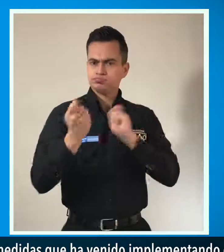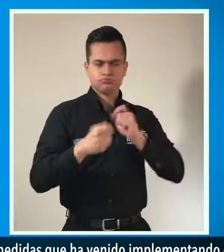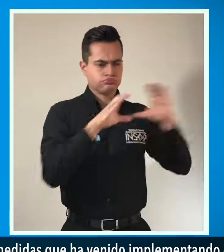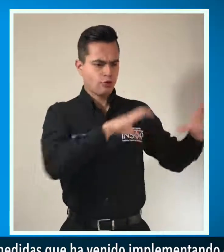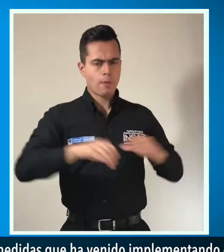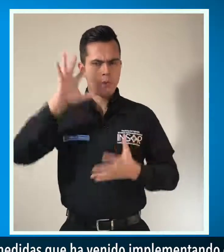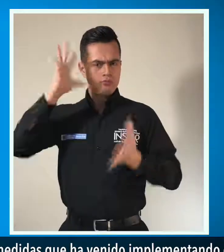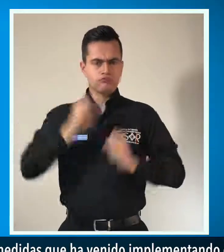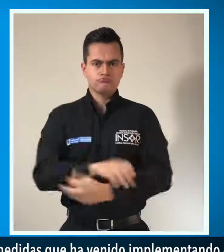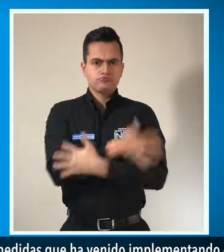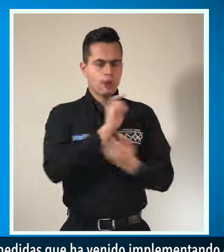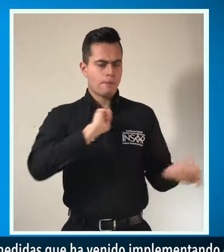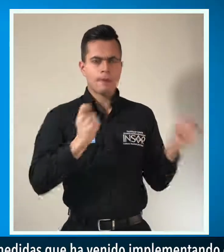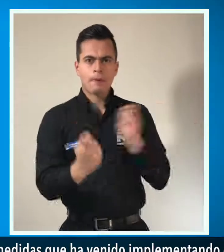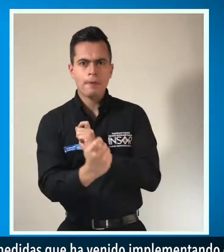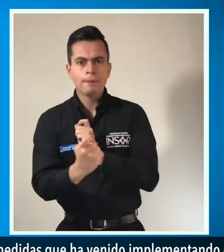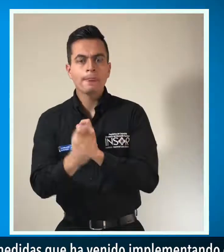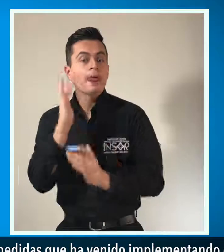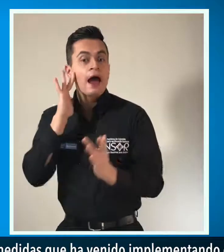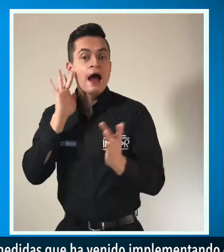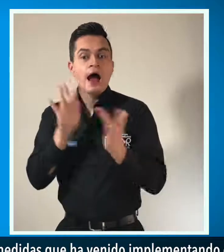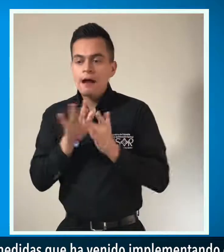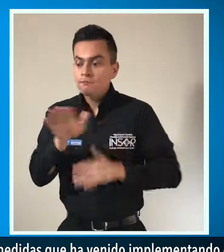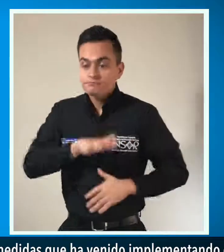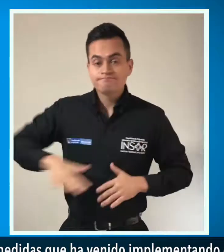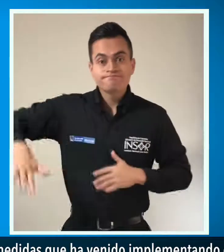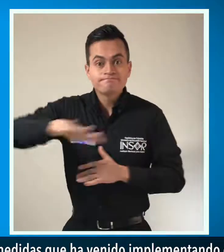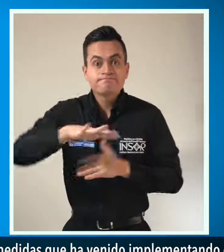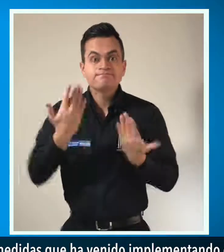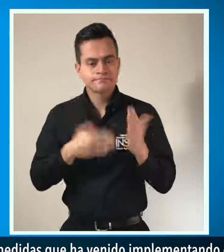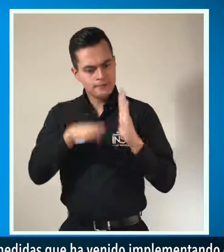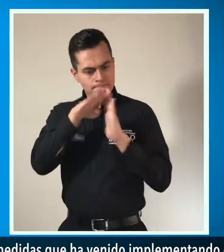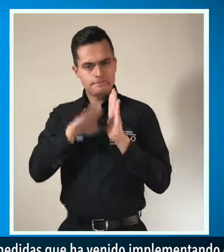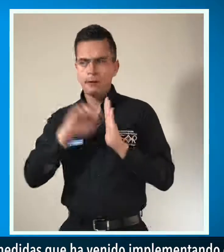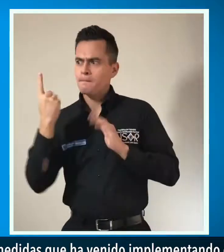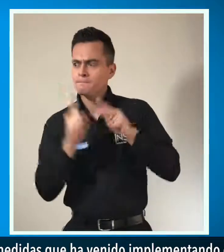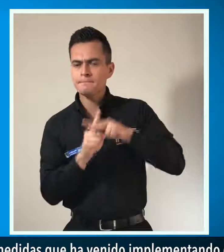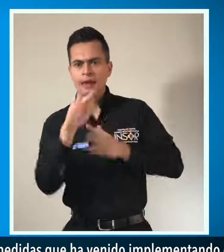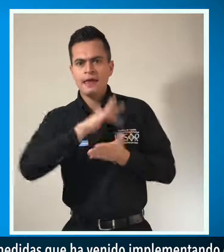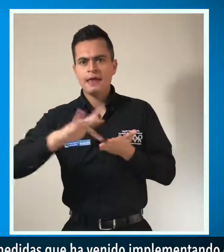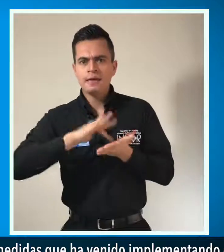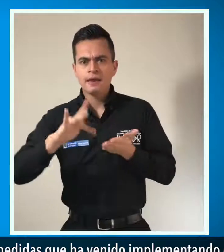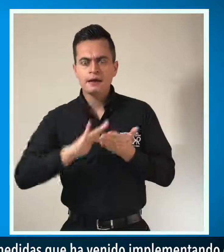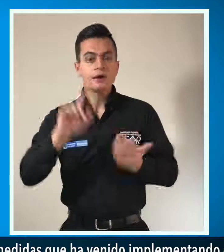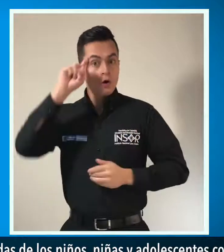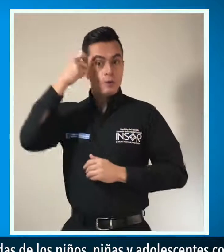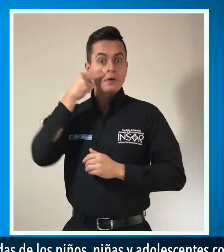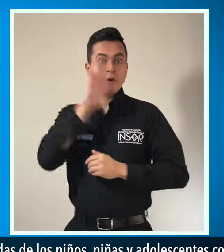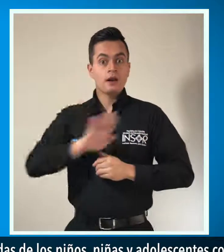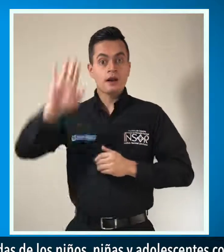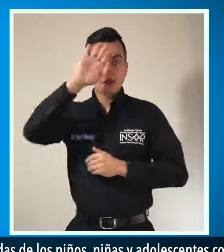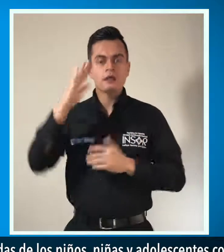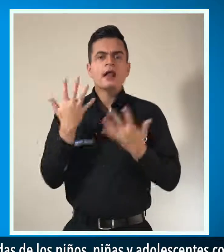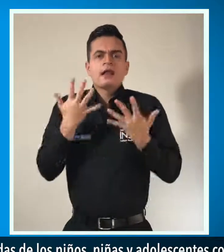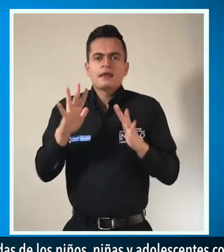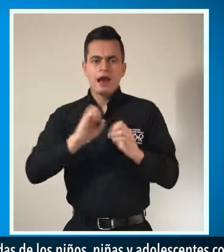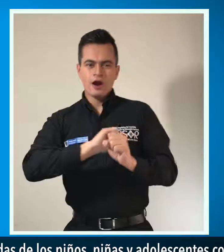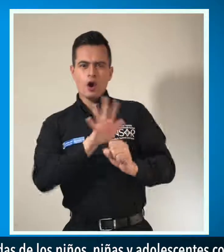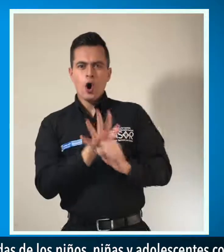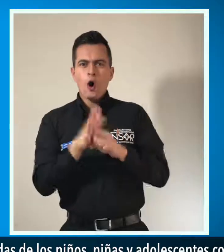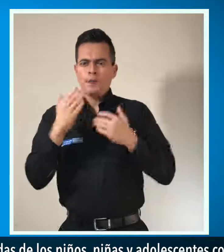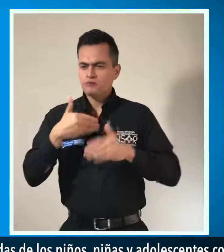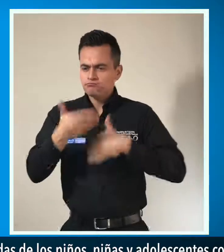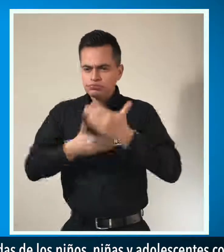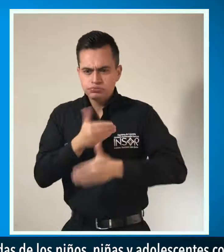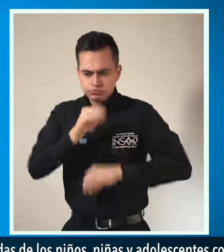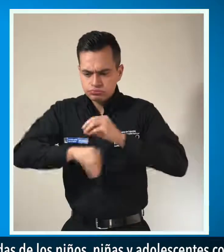En atención a la situación de emergencia y a las medidas que ha venido implementando el Gobierno Nacional frente al COVID-19, los invitamos a conocer el